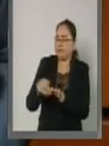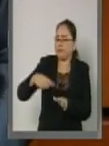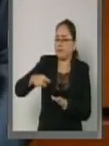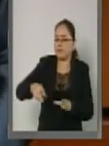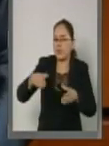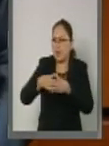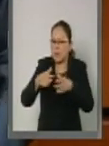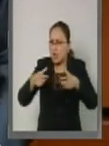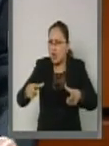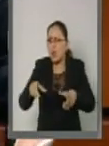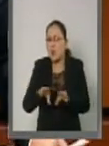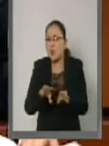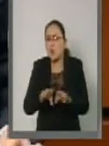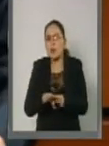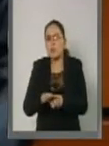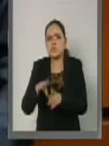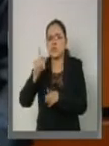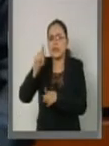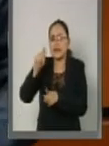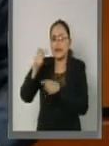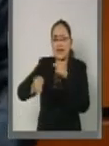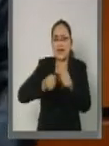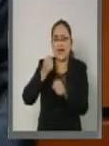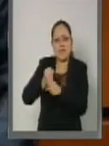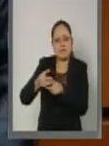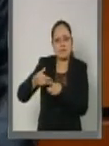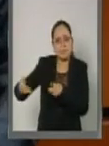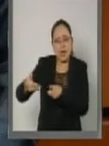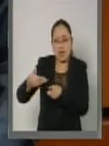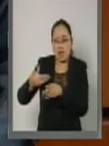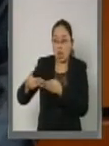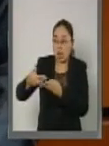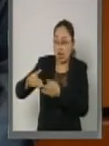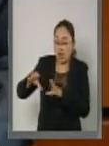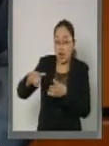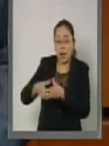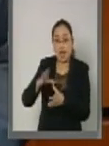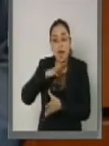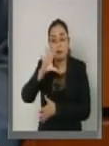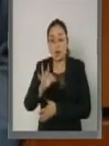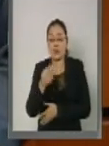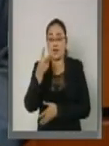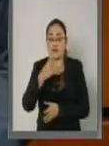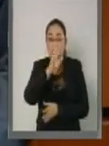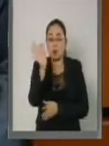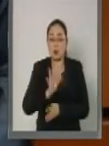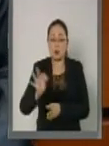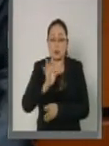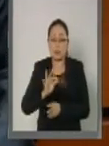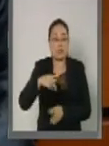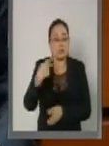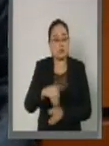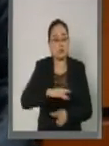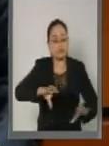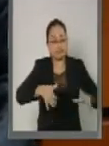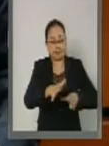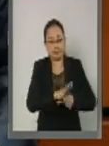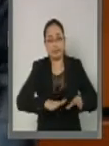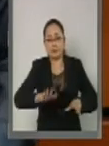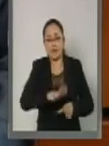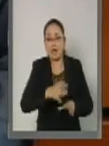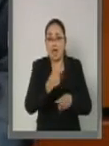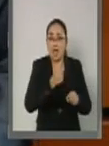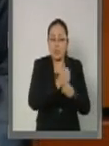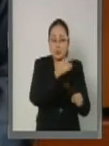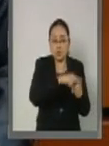será aquel de mayores de setenta años que pasará de representar el cuarenta y tres por ciento del total de esta población en el dos